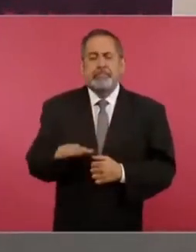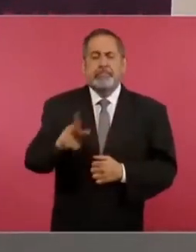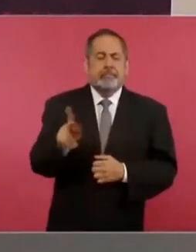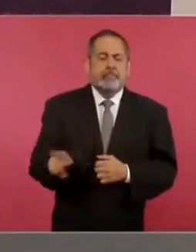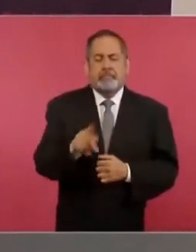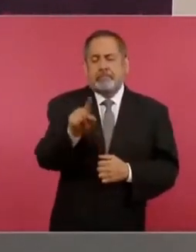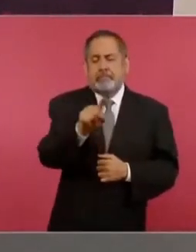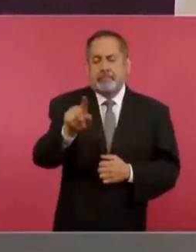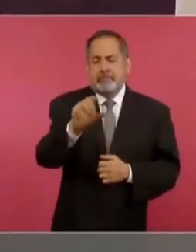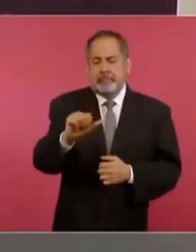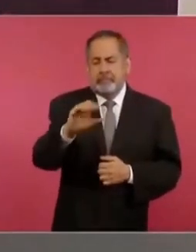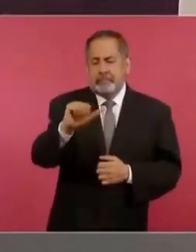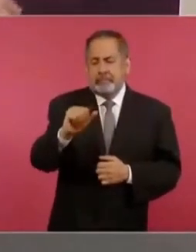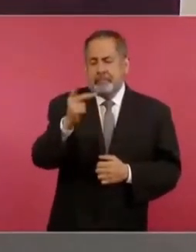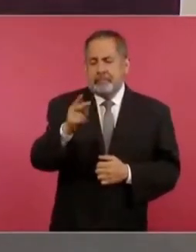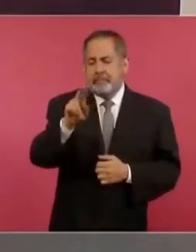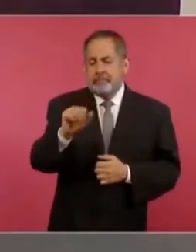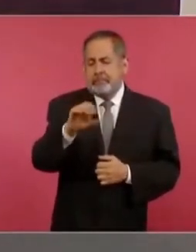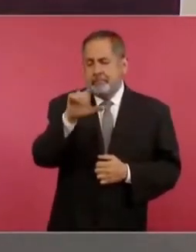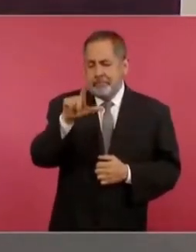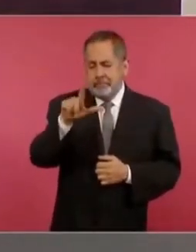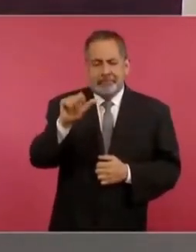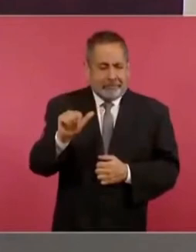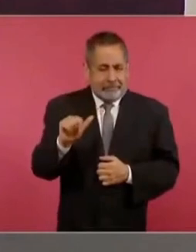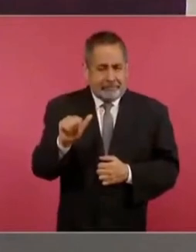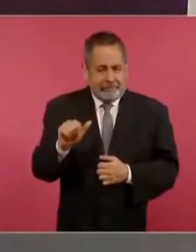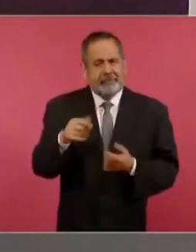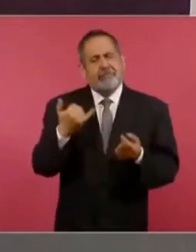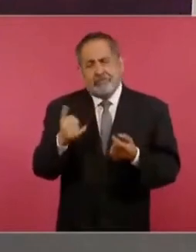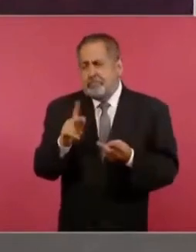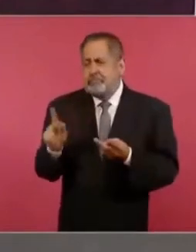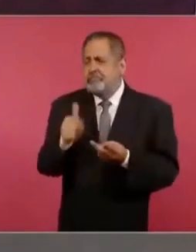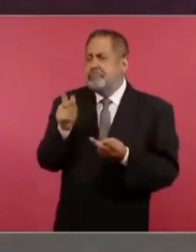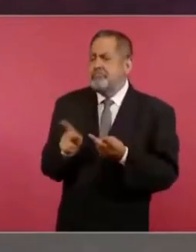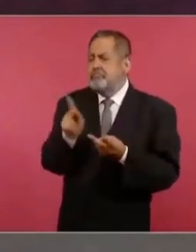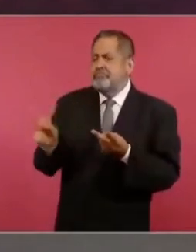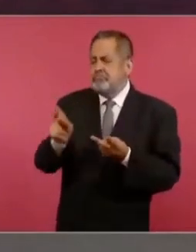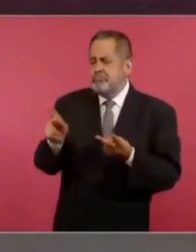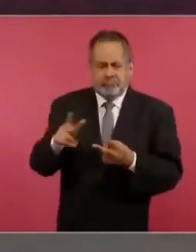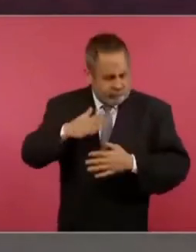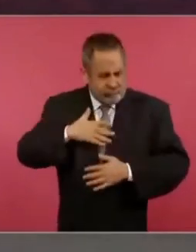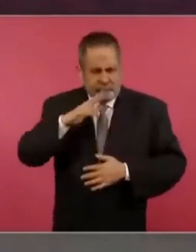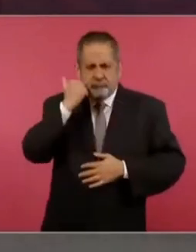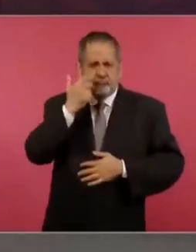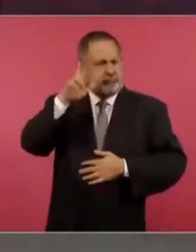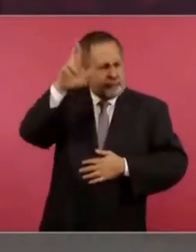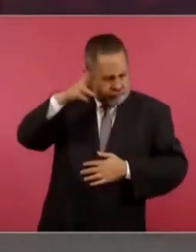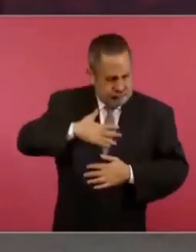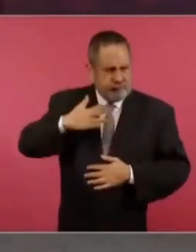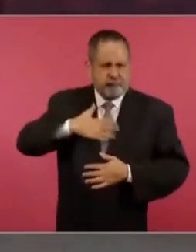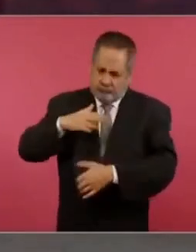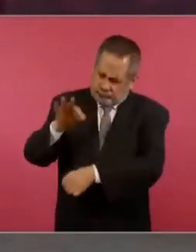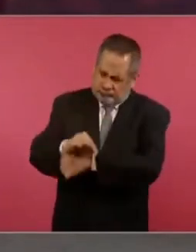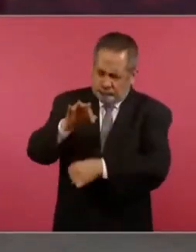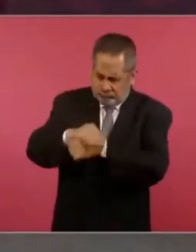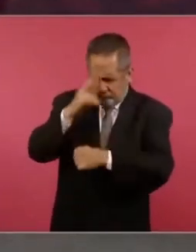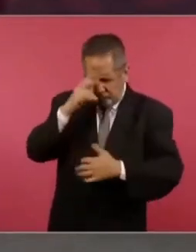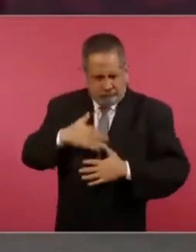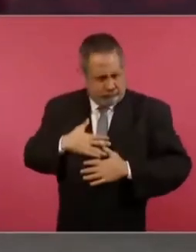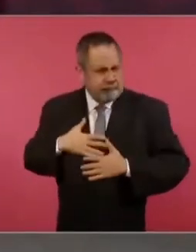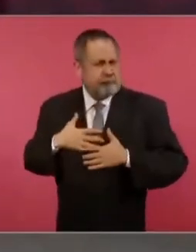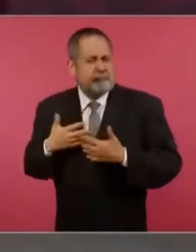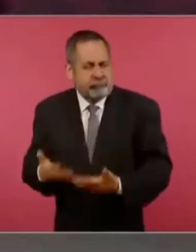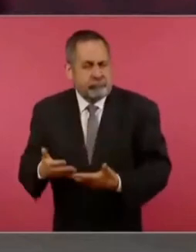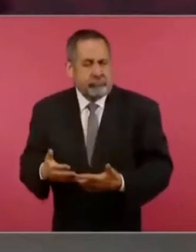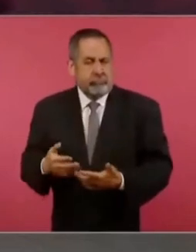y de otros pueblos y voluntarios del héroe